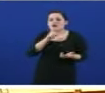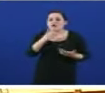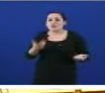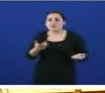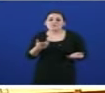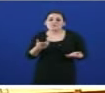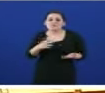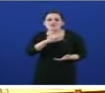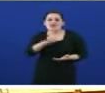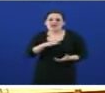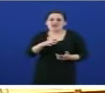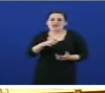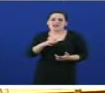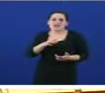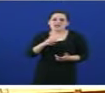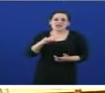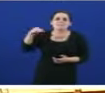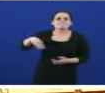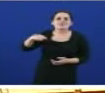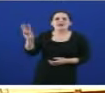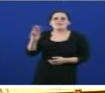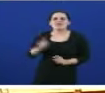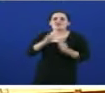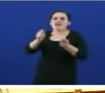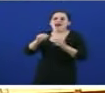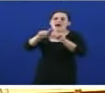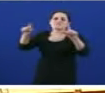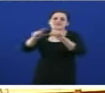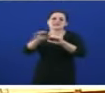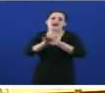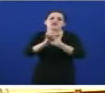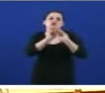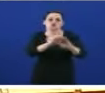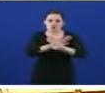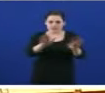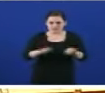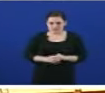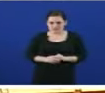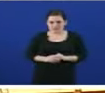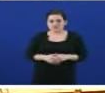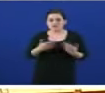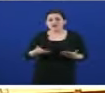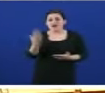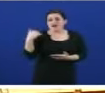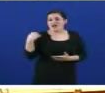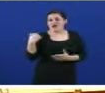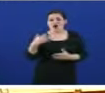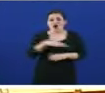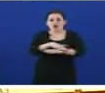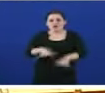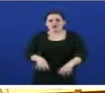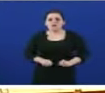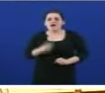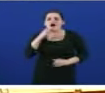bellos tempos adxudicar os megavatios aos seus amigos. Ainda ben que vostedes se comprometeran a súa investidura a apostar polas energías